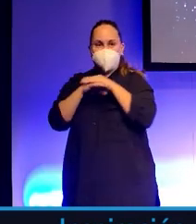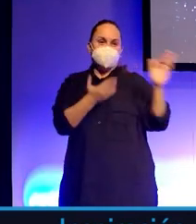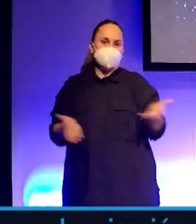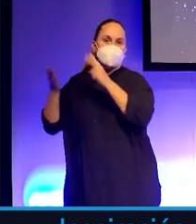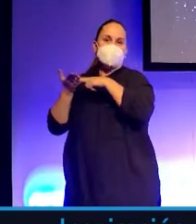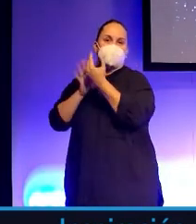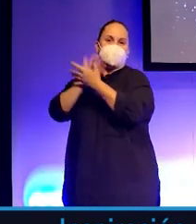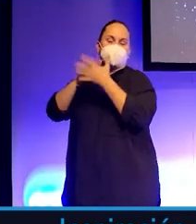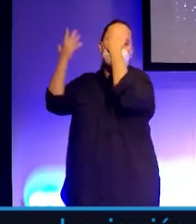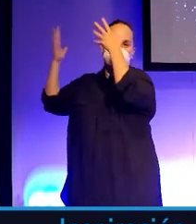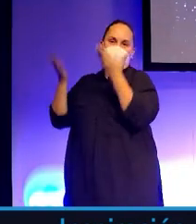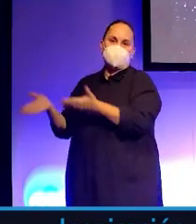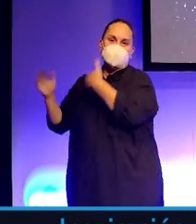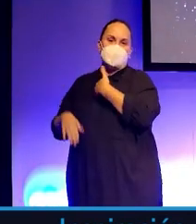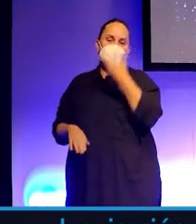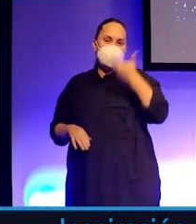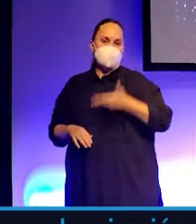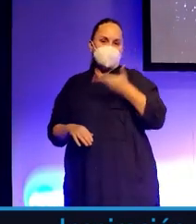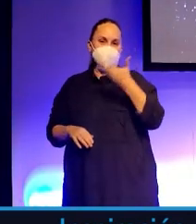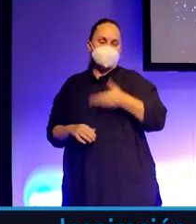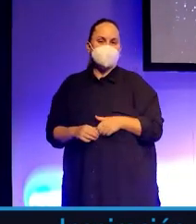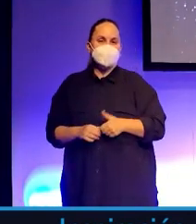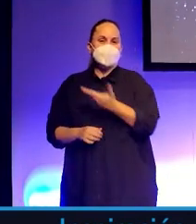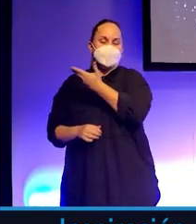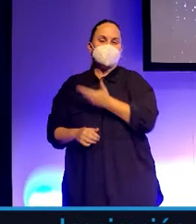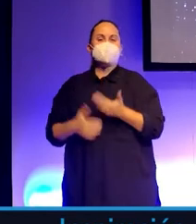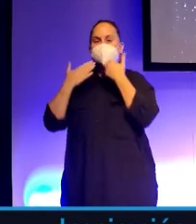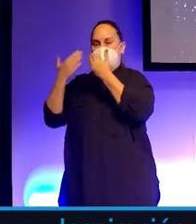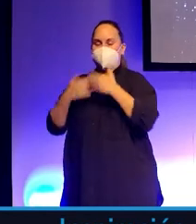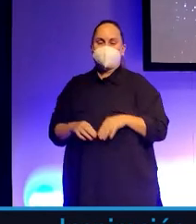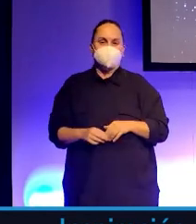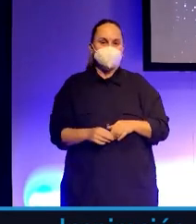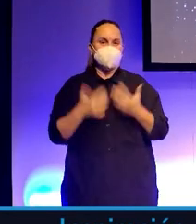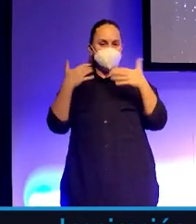aplauso para ella que hace un papel ahí muy importante. Muchas gracias.